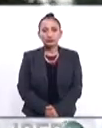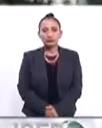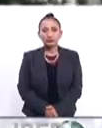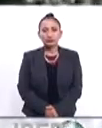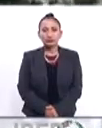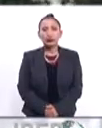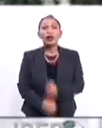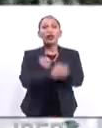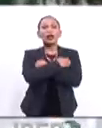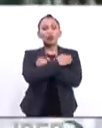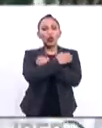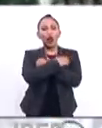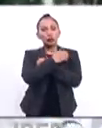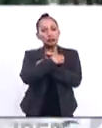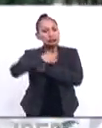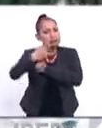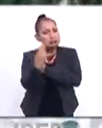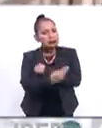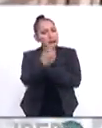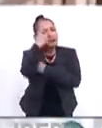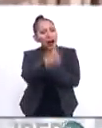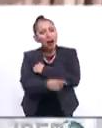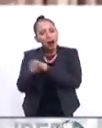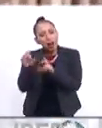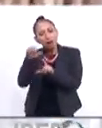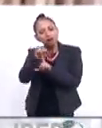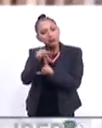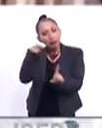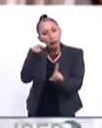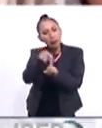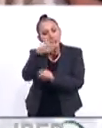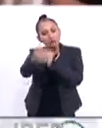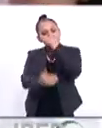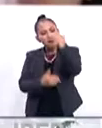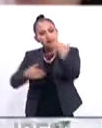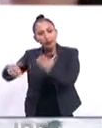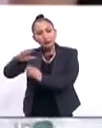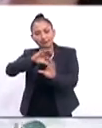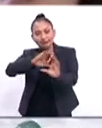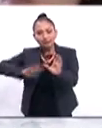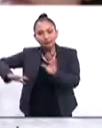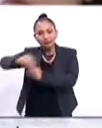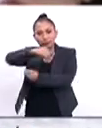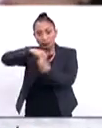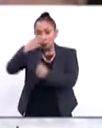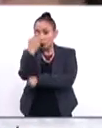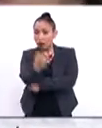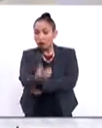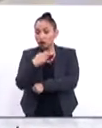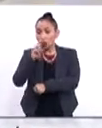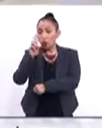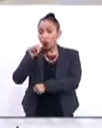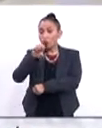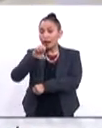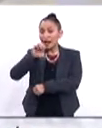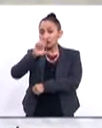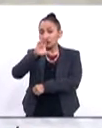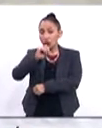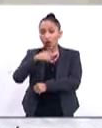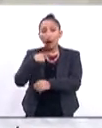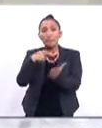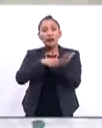La educación es indispensable para alcanzar los objetivos de desarrollo sostenible. Es por eso que la UNESCO, en